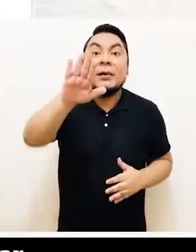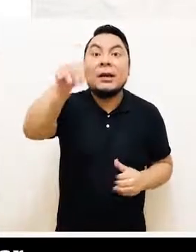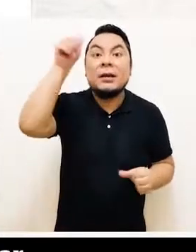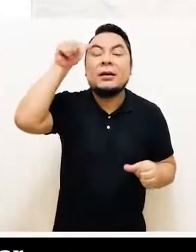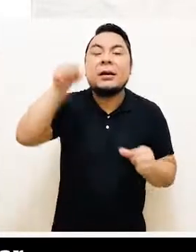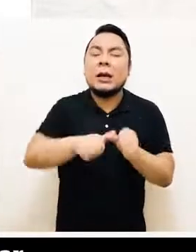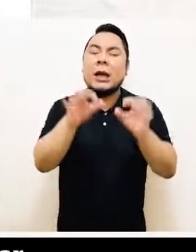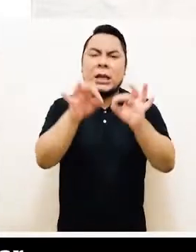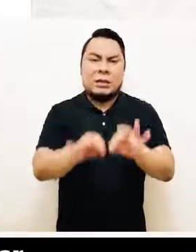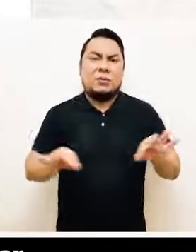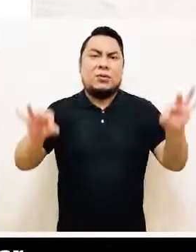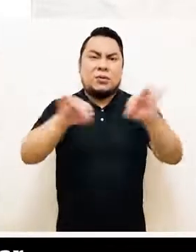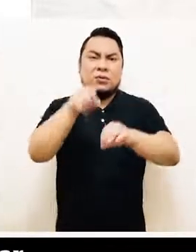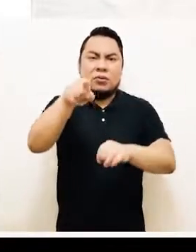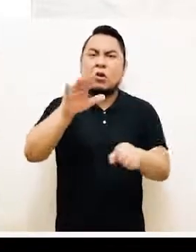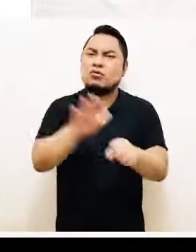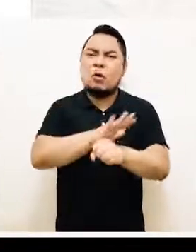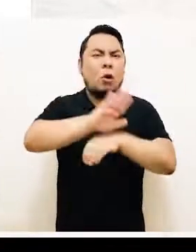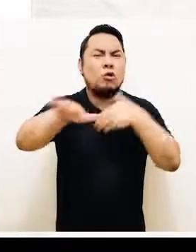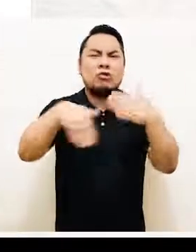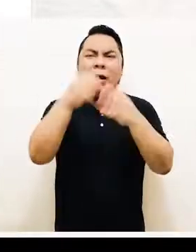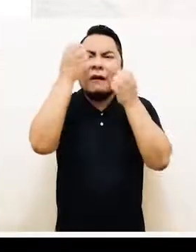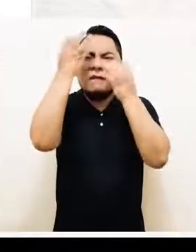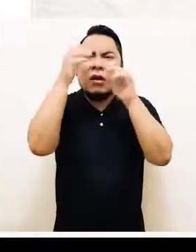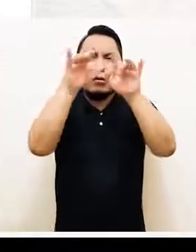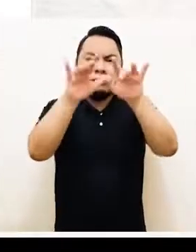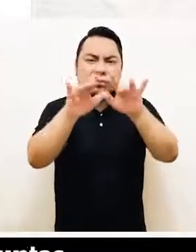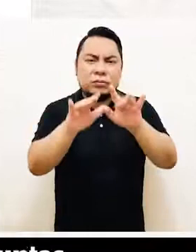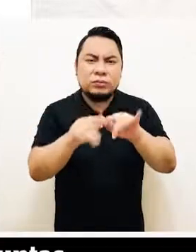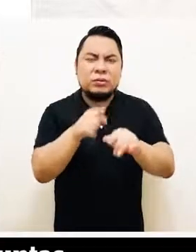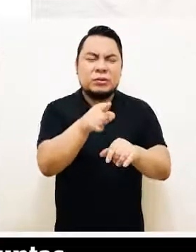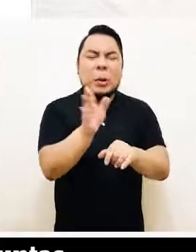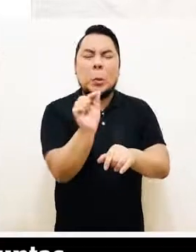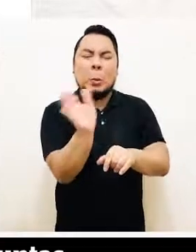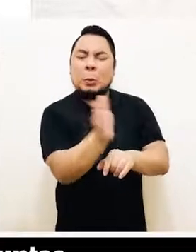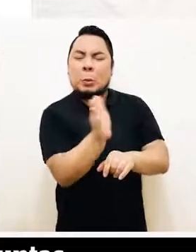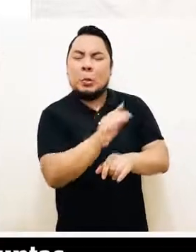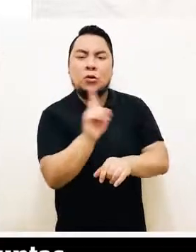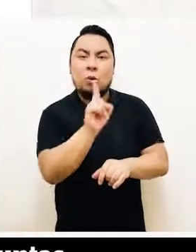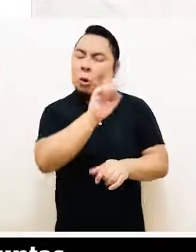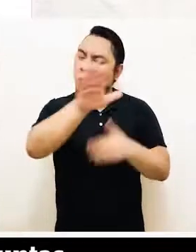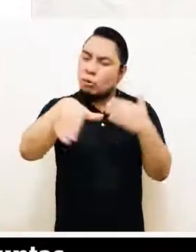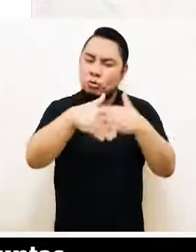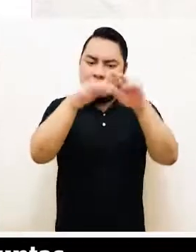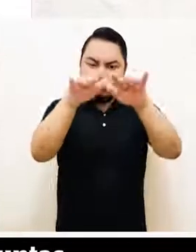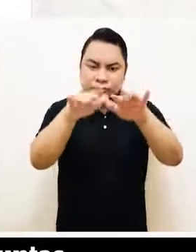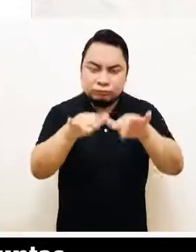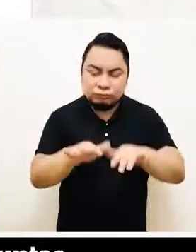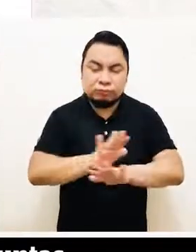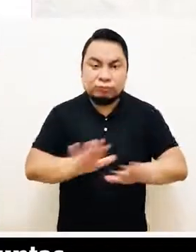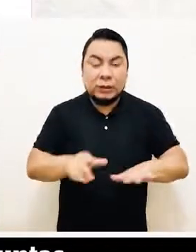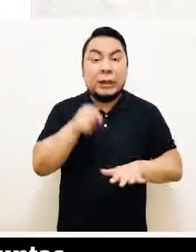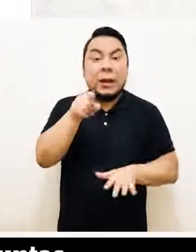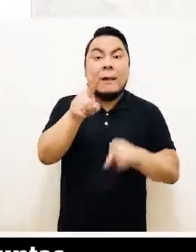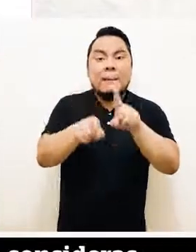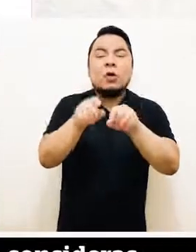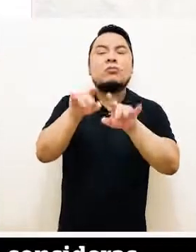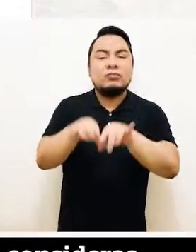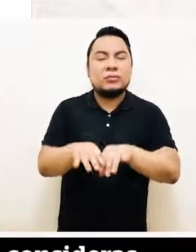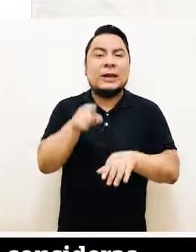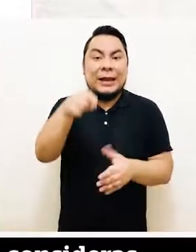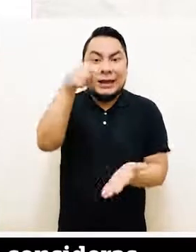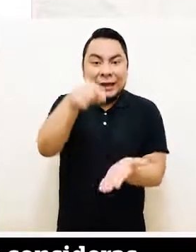Recuerda que es muy importante completar toda la información solicitada. Puedes revisar los datos colocados en las preguntas,